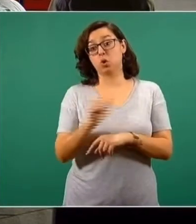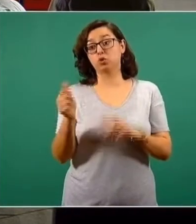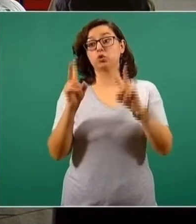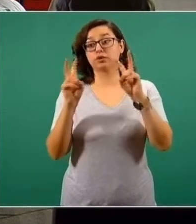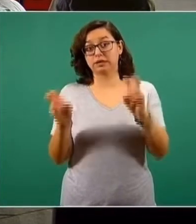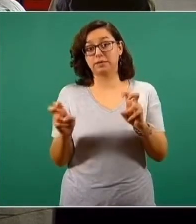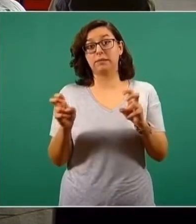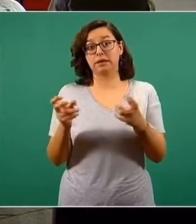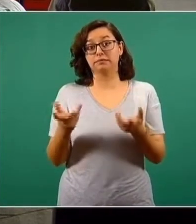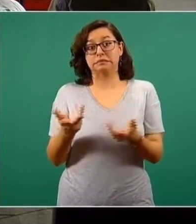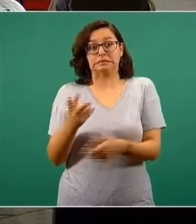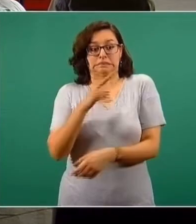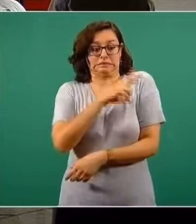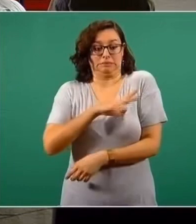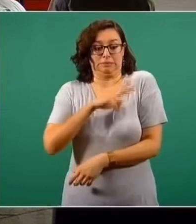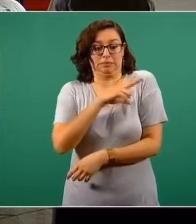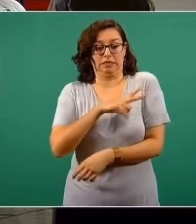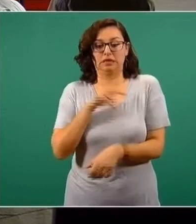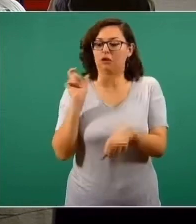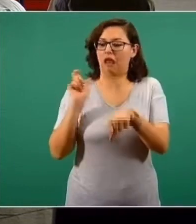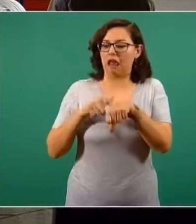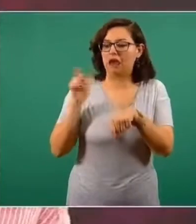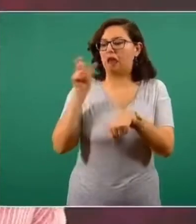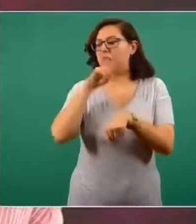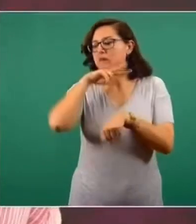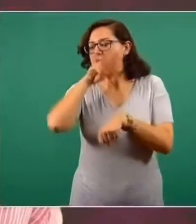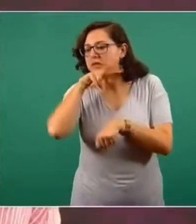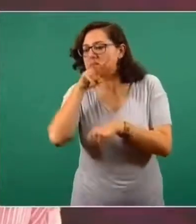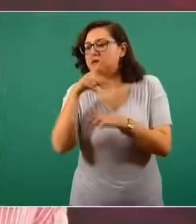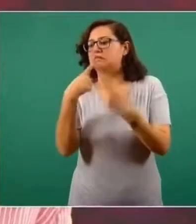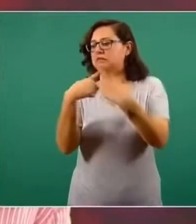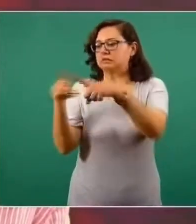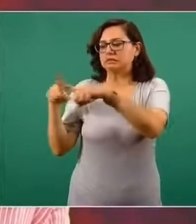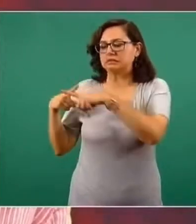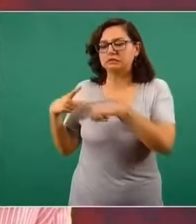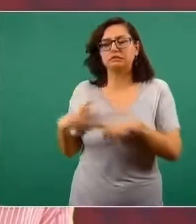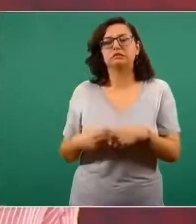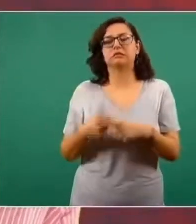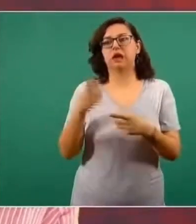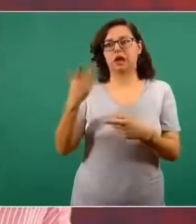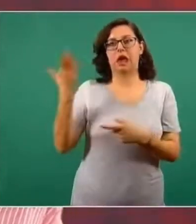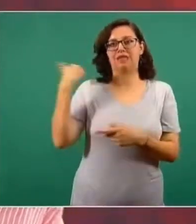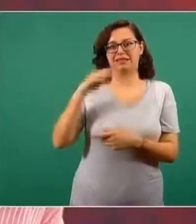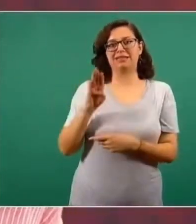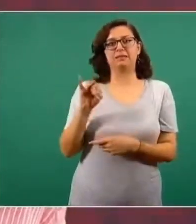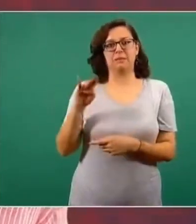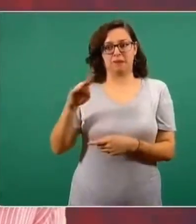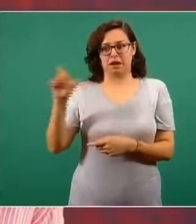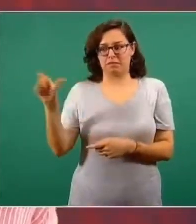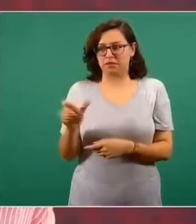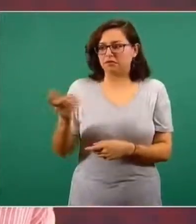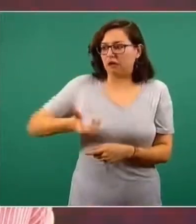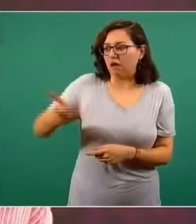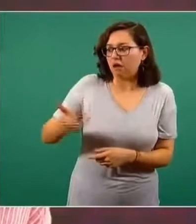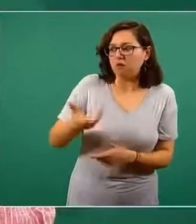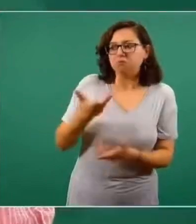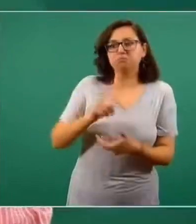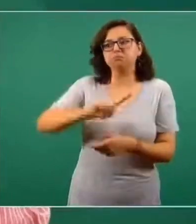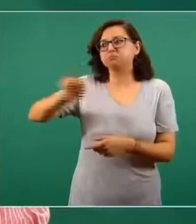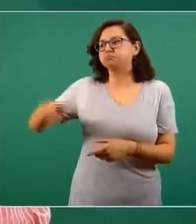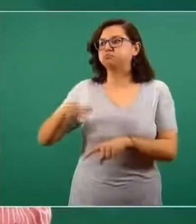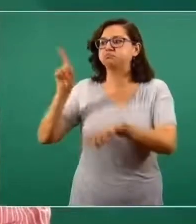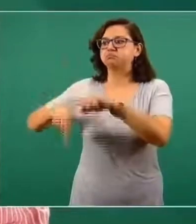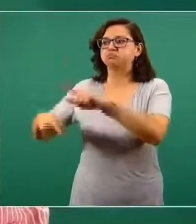insisto, antes se hacía en Virmex, luego se desplazó a compañías privadas, y hoy lo estamos trayendo de regreso, estos